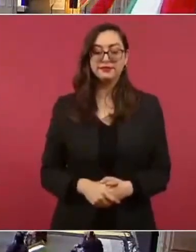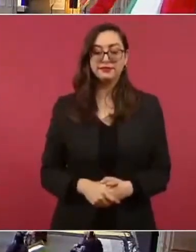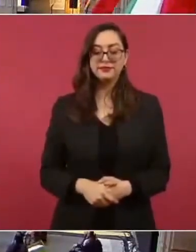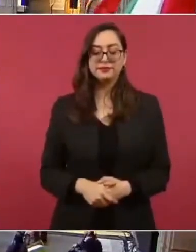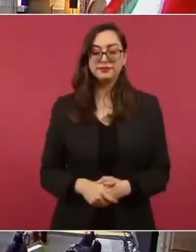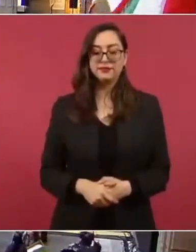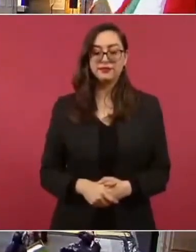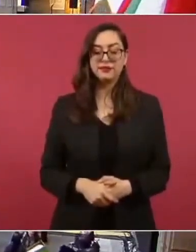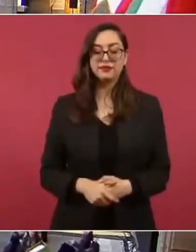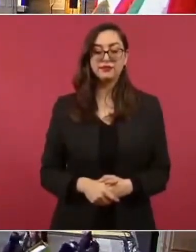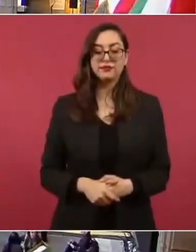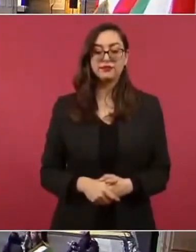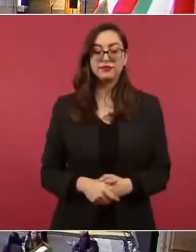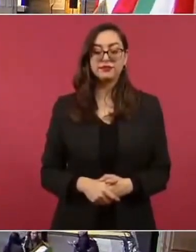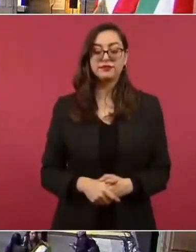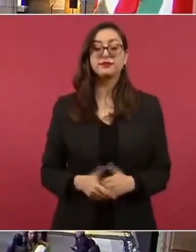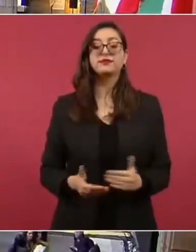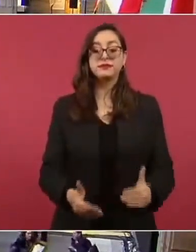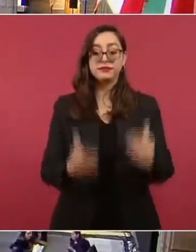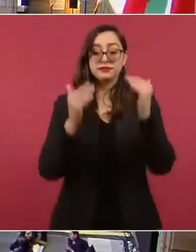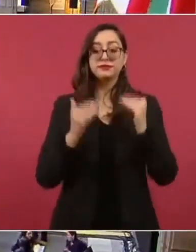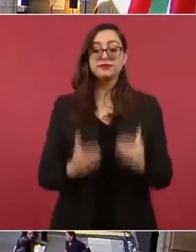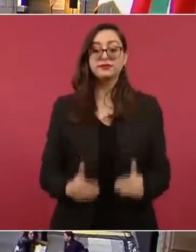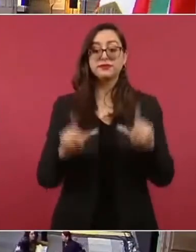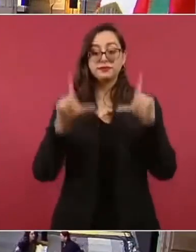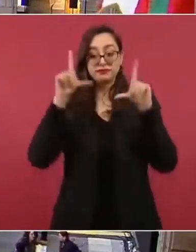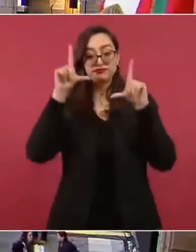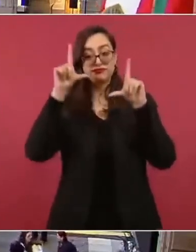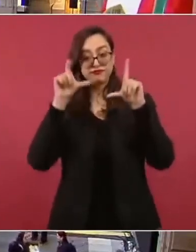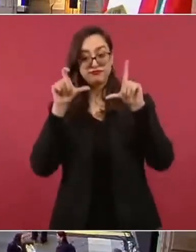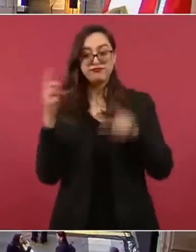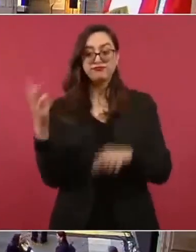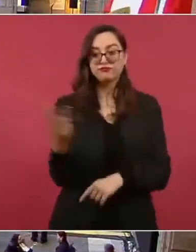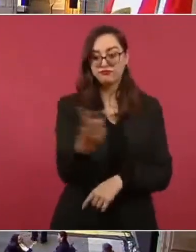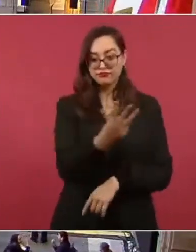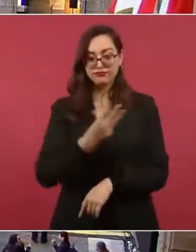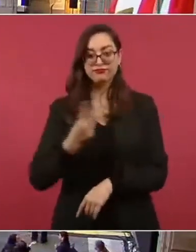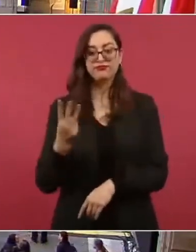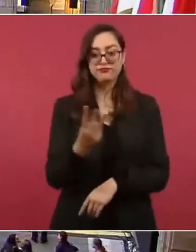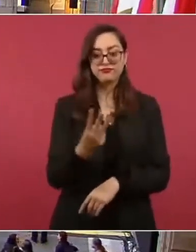A continuación, se tomará la fotografía oficial de los mandatarios de México.